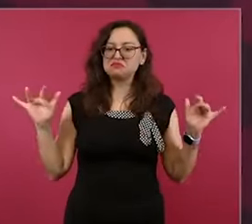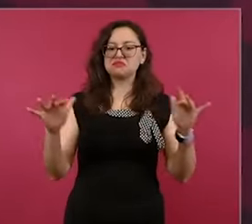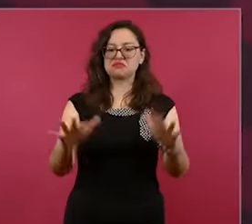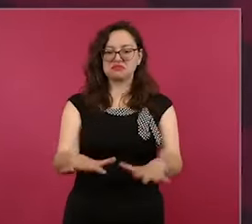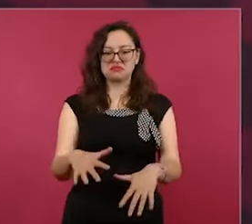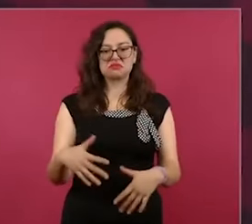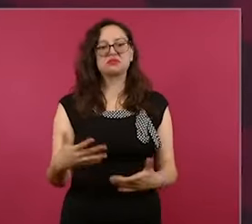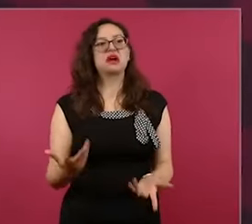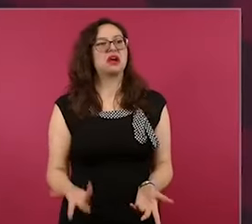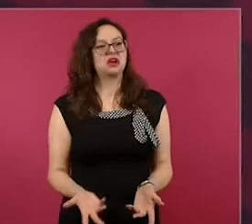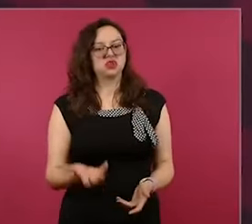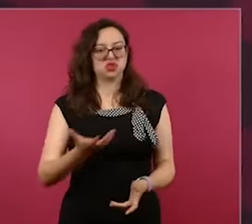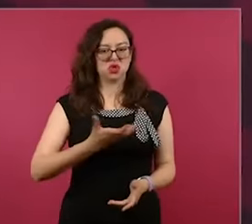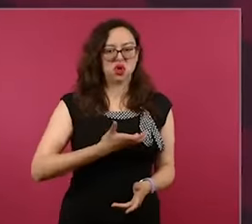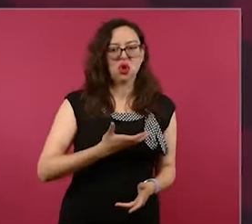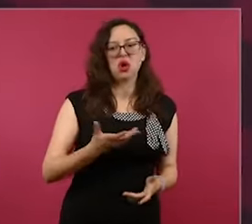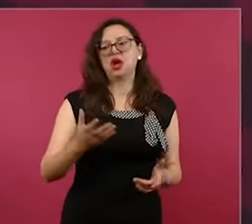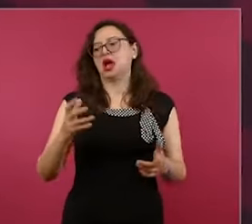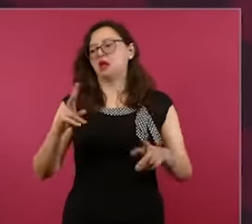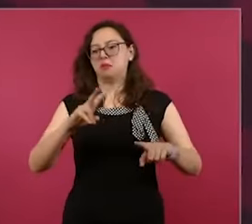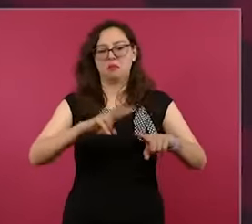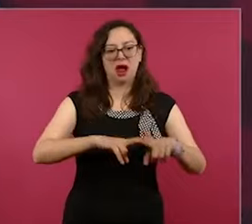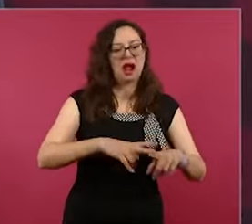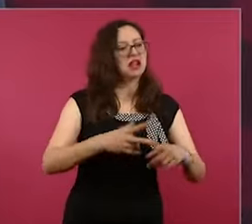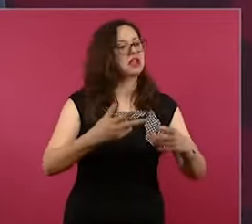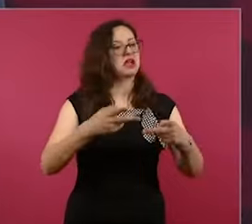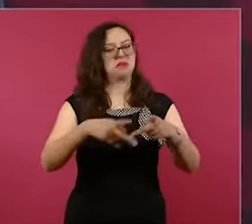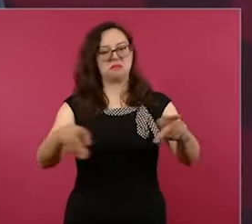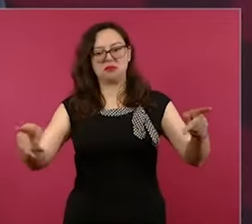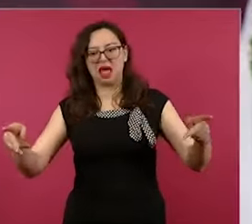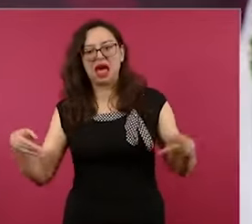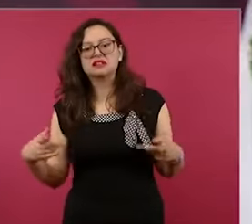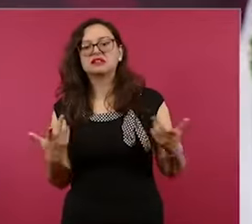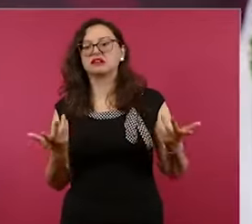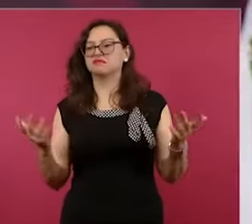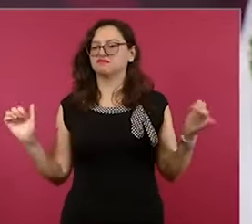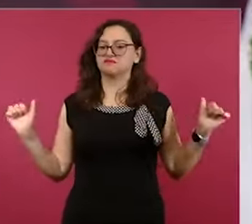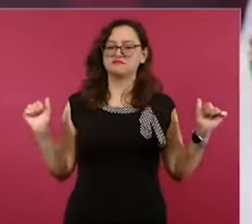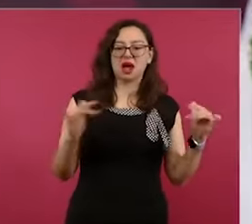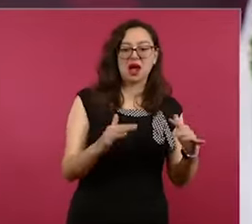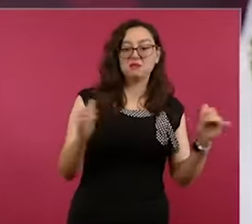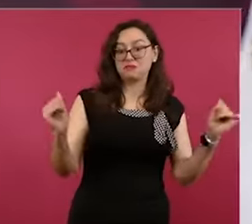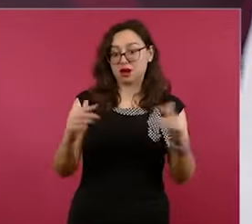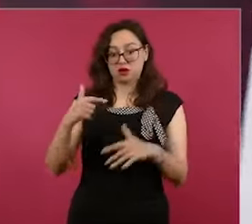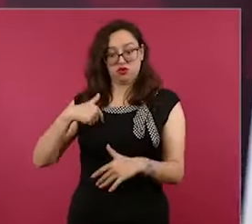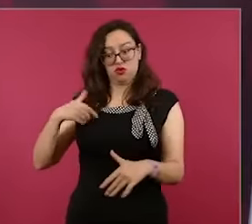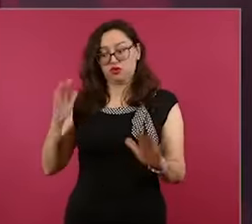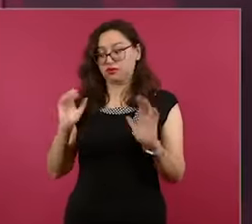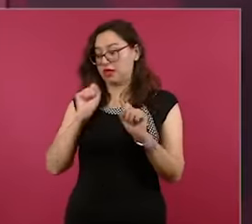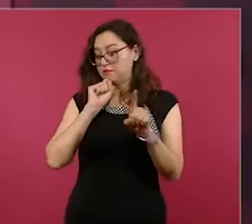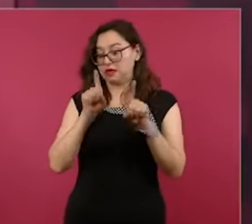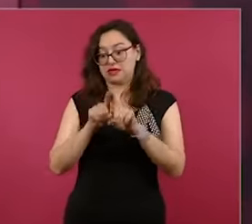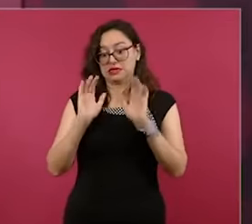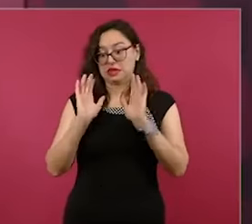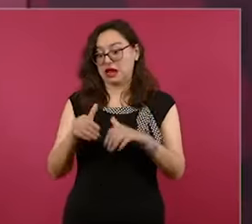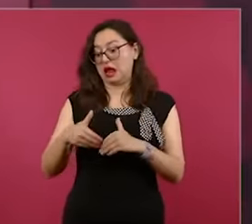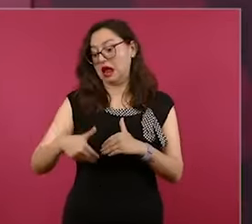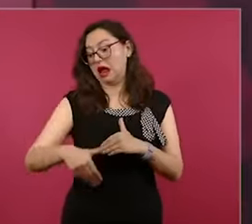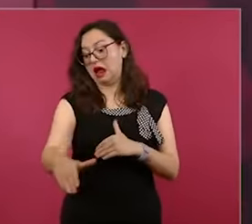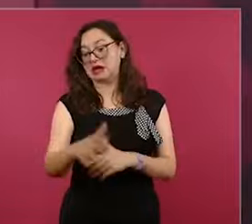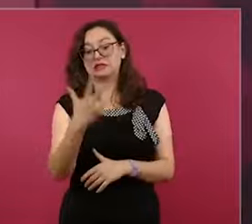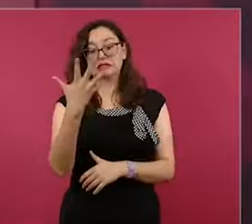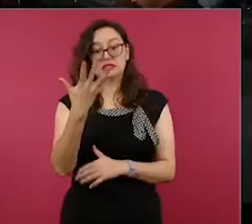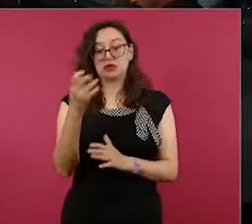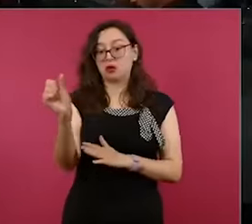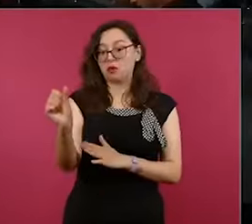plazas, porque ya estoy terminando, me faltan cinco